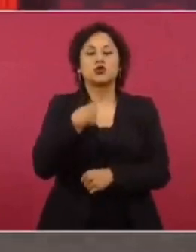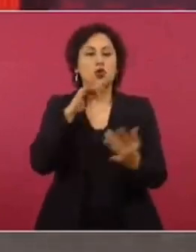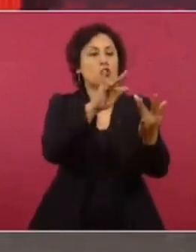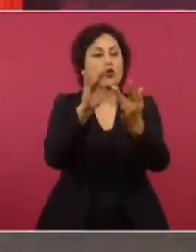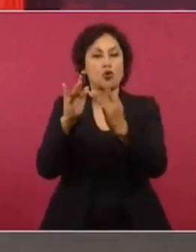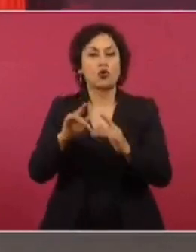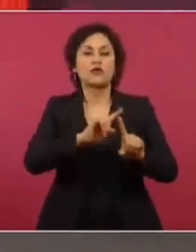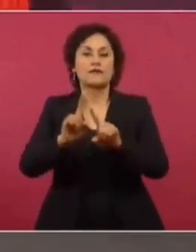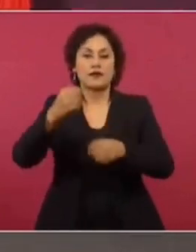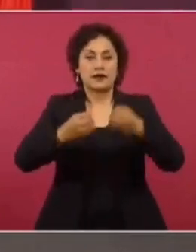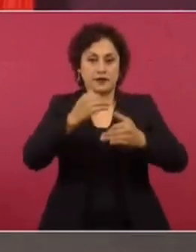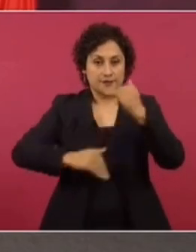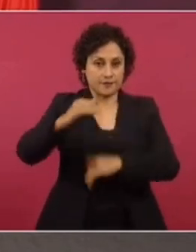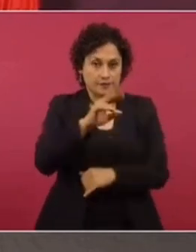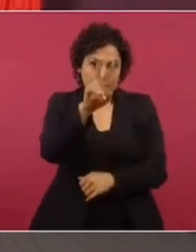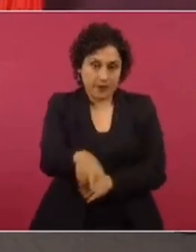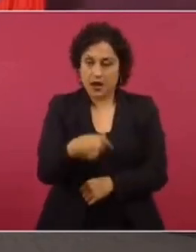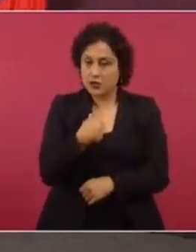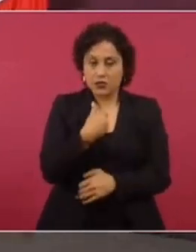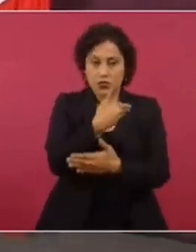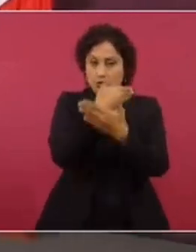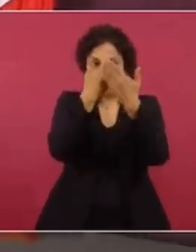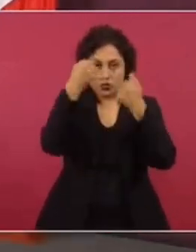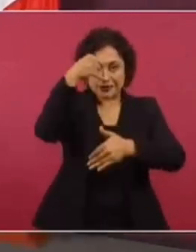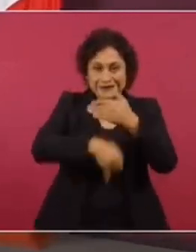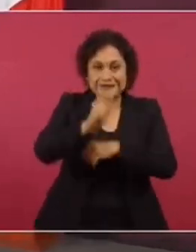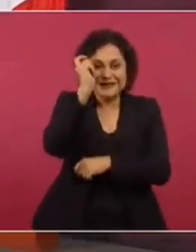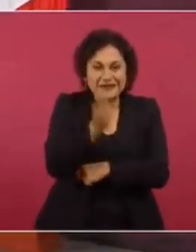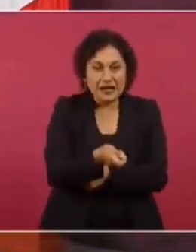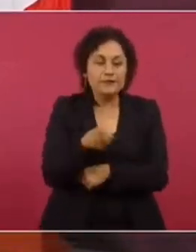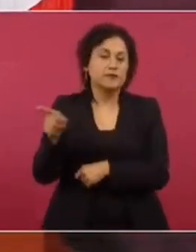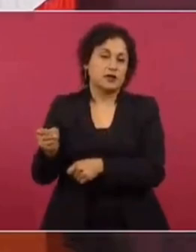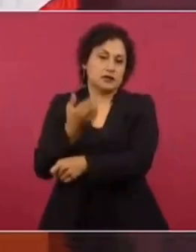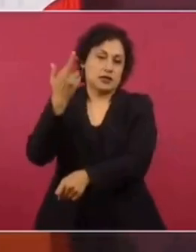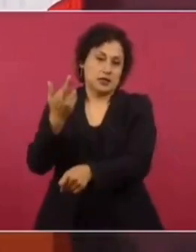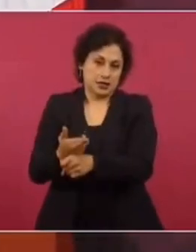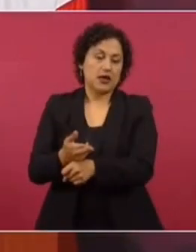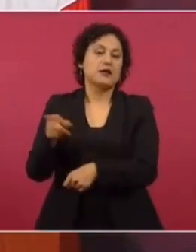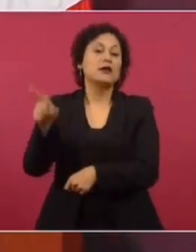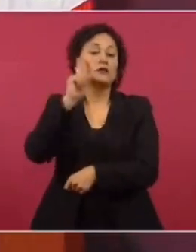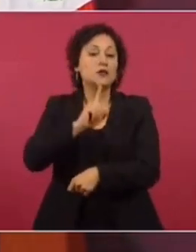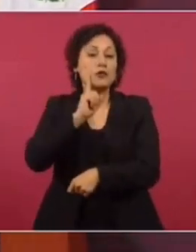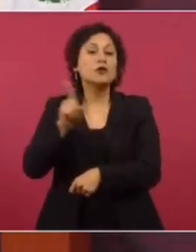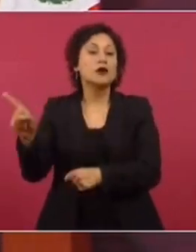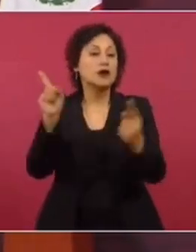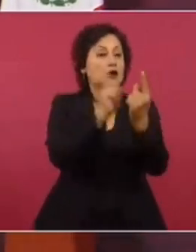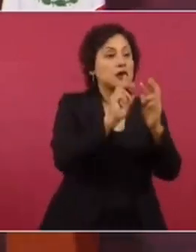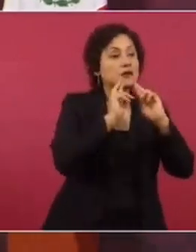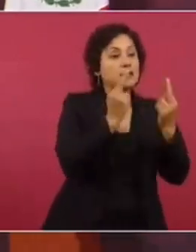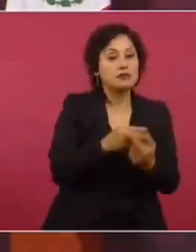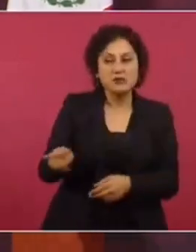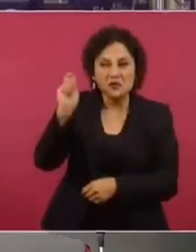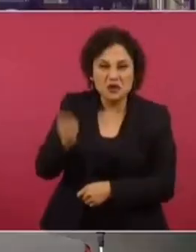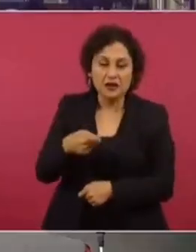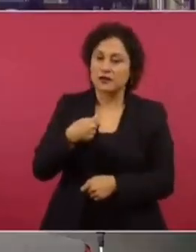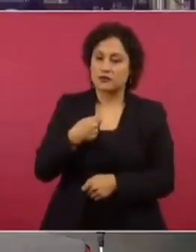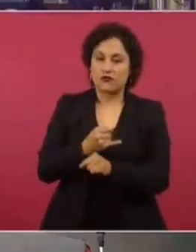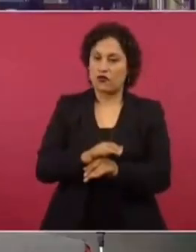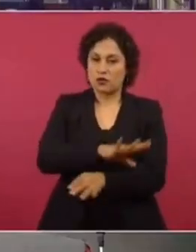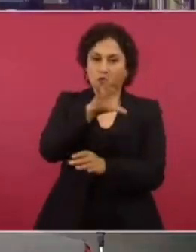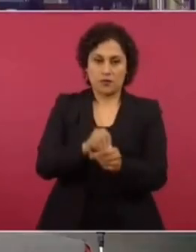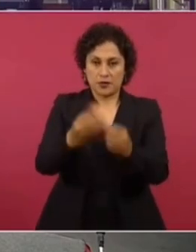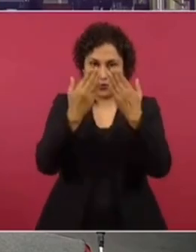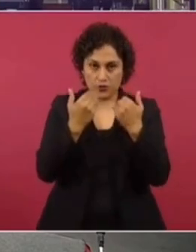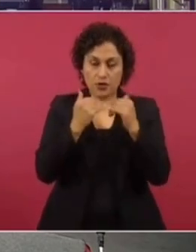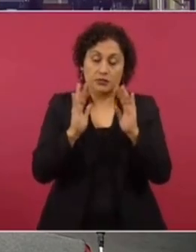No conozco a detalle el contenido de lo que la secretaria de Seguridad Ciudadana y la presidenta de la Corte comentaron. Sí sé que